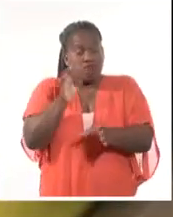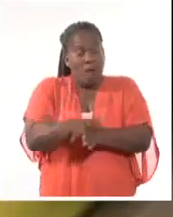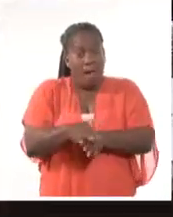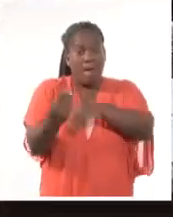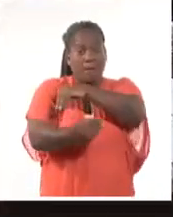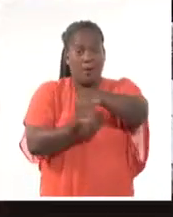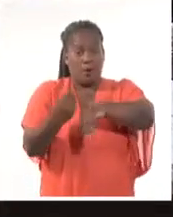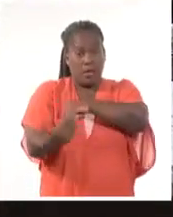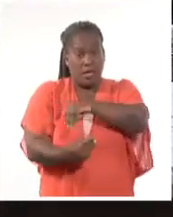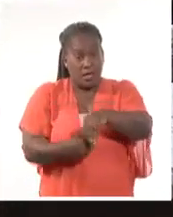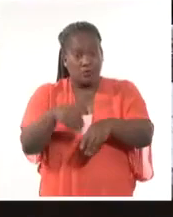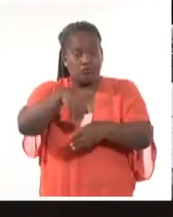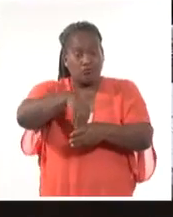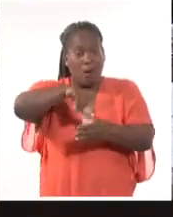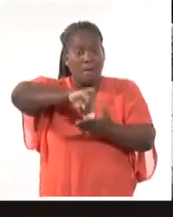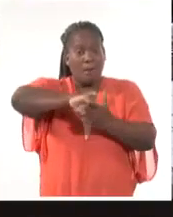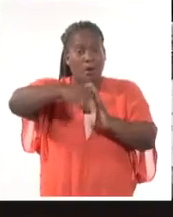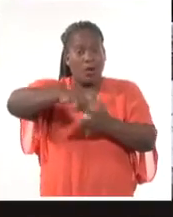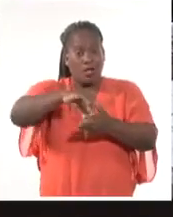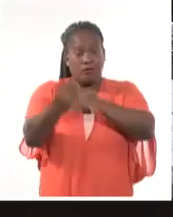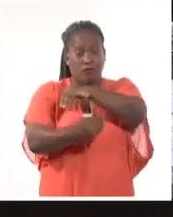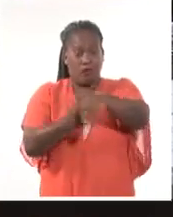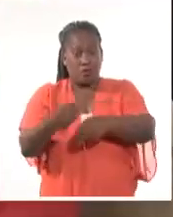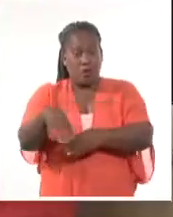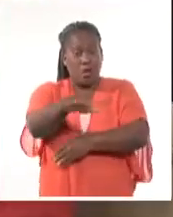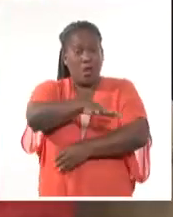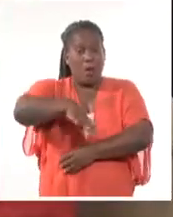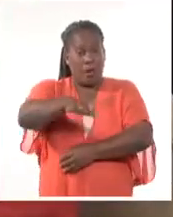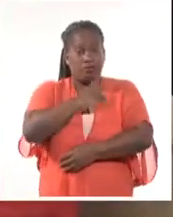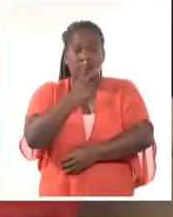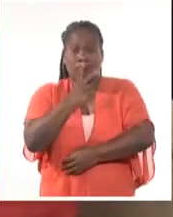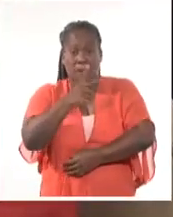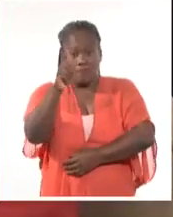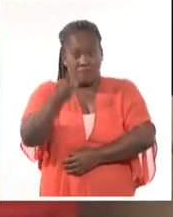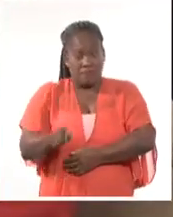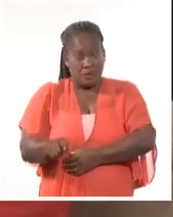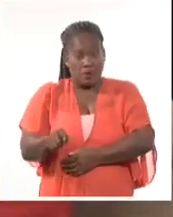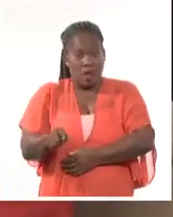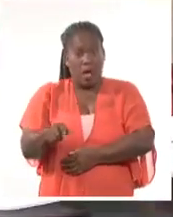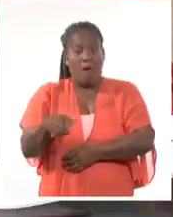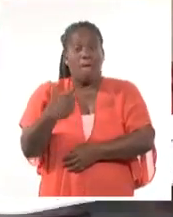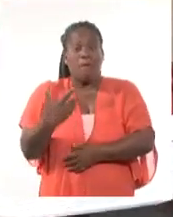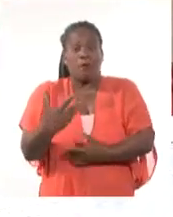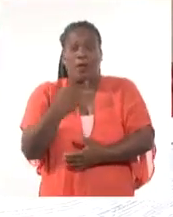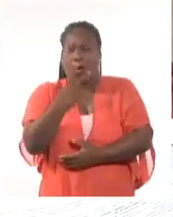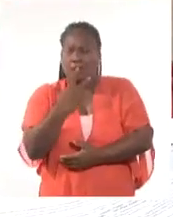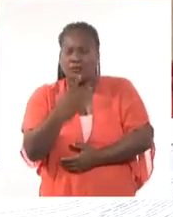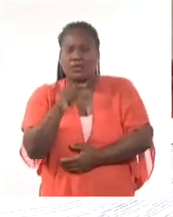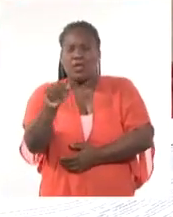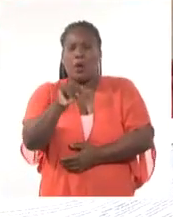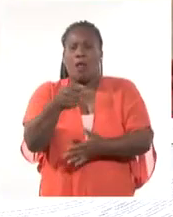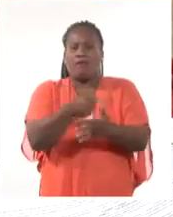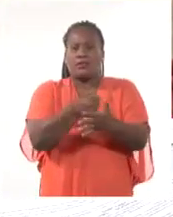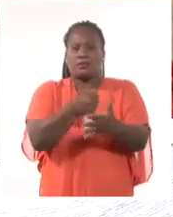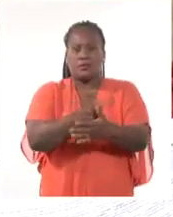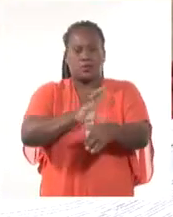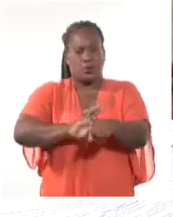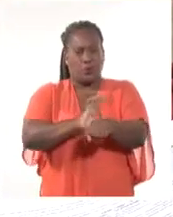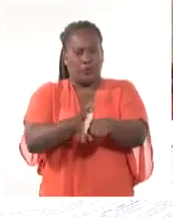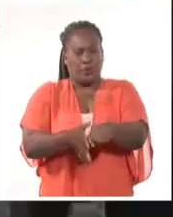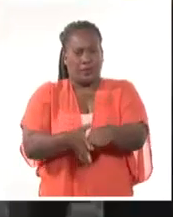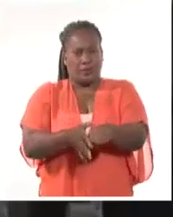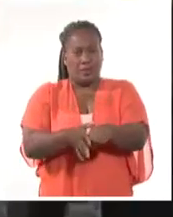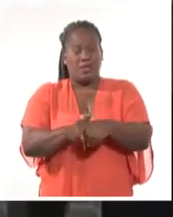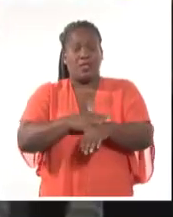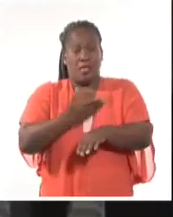y atención a personas en situaciones de vulnerabilidad. También se garantizaron los recursos para el enfrentamiento a la COVID. Más adelante, el